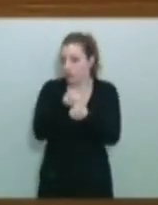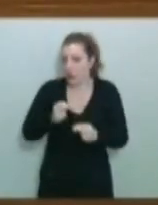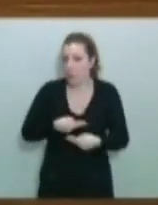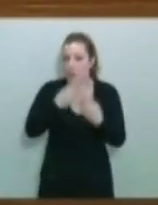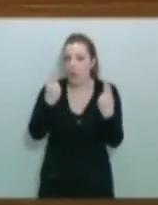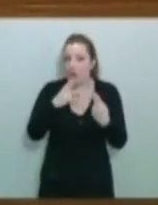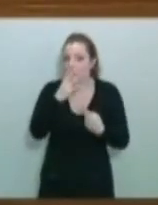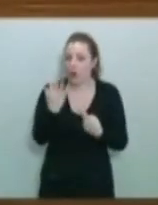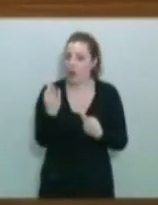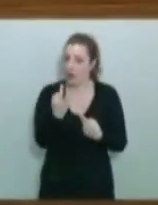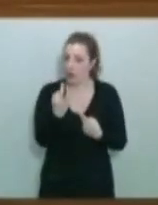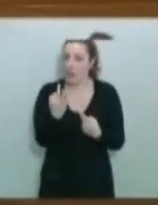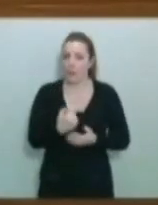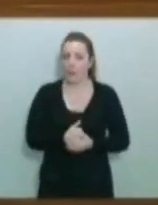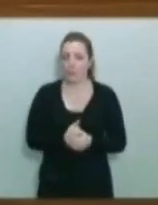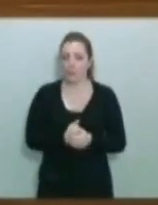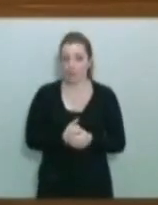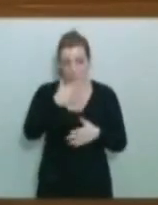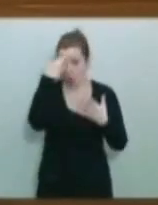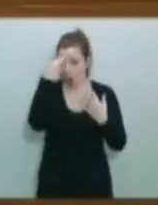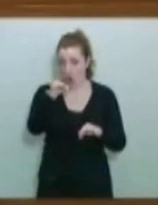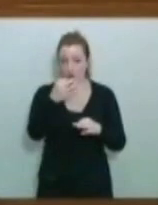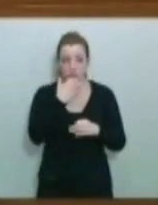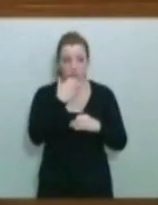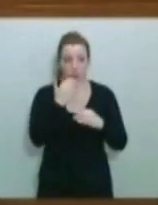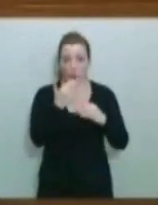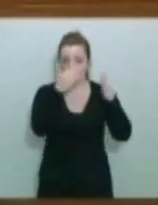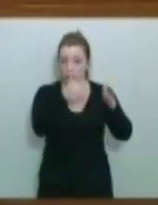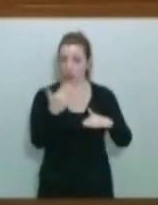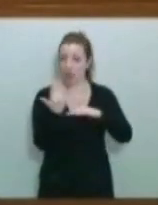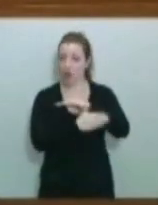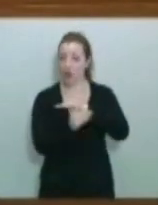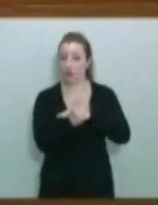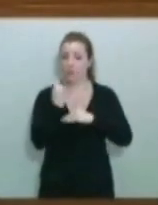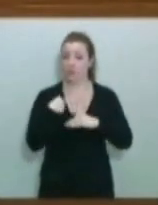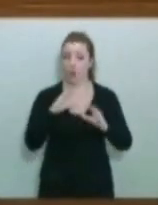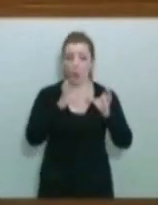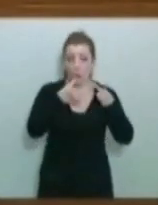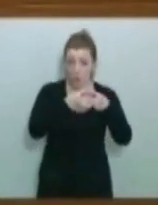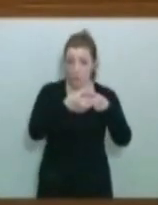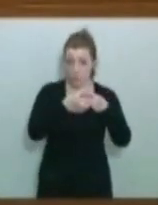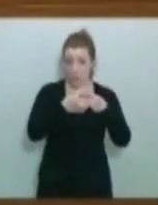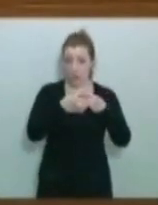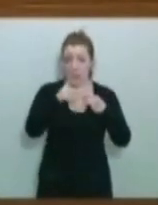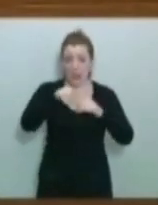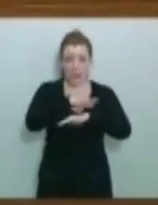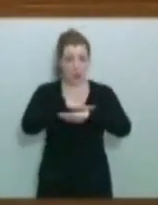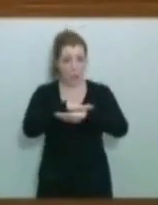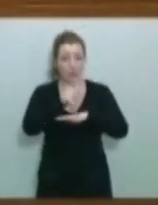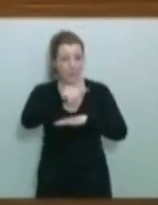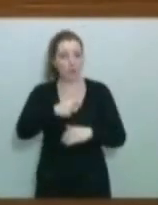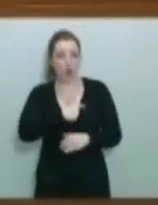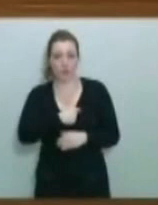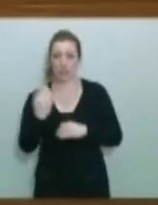finalizado su trabajo. Parece lo lógico. Acota no solo aquí a los grupos parlamentarios, al Gobierno, sino que acota también a estas comisiones.